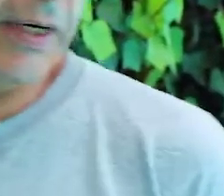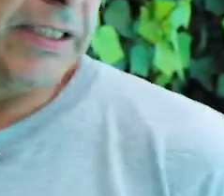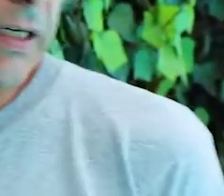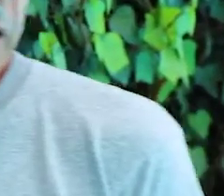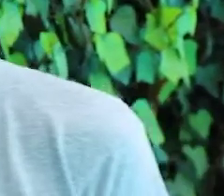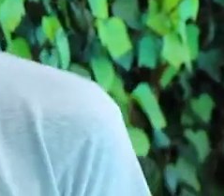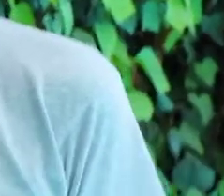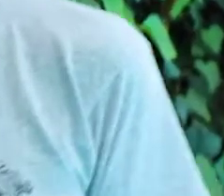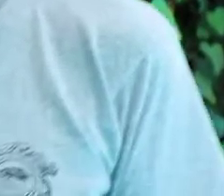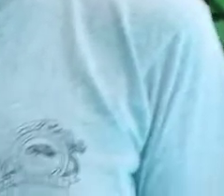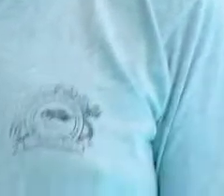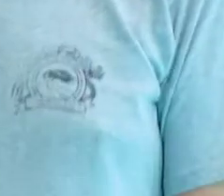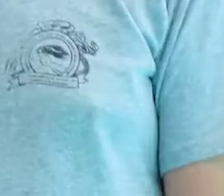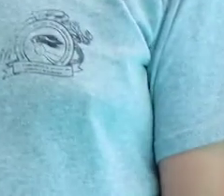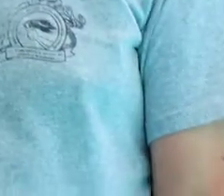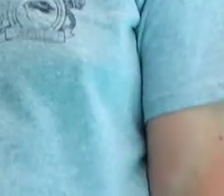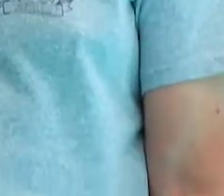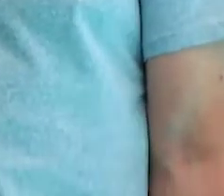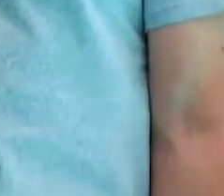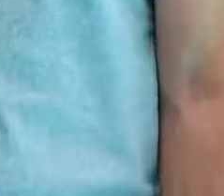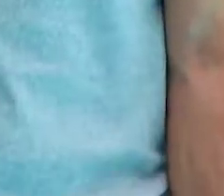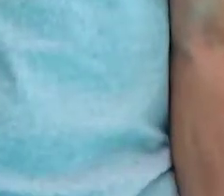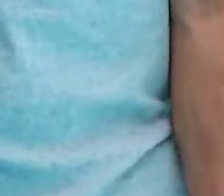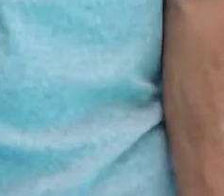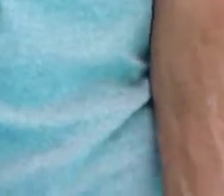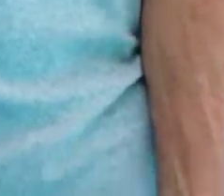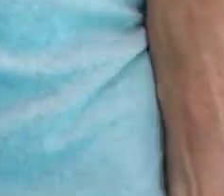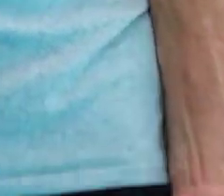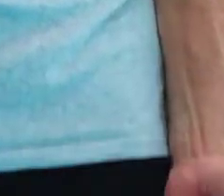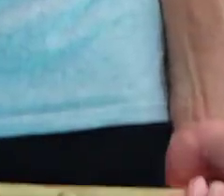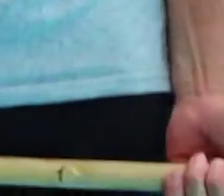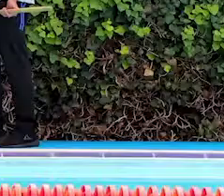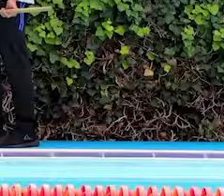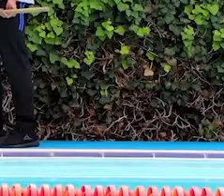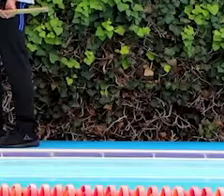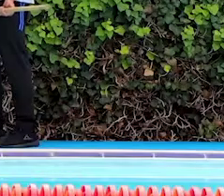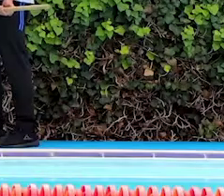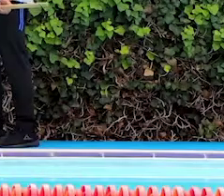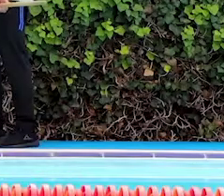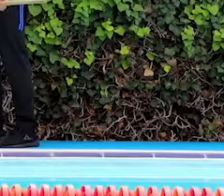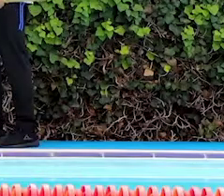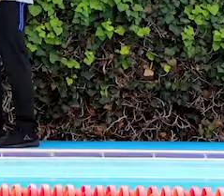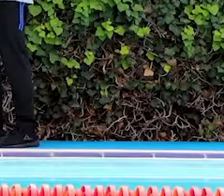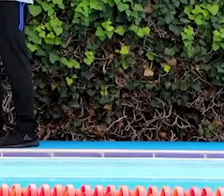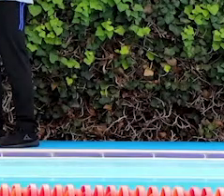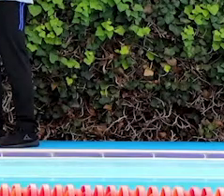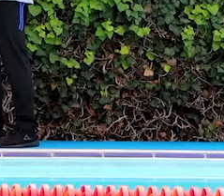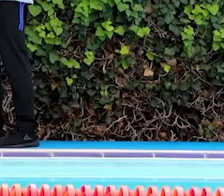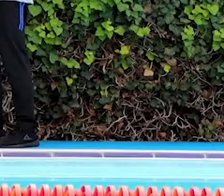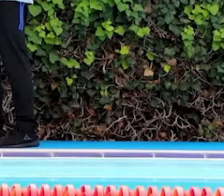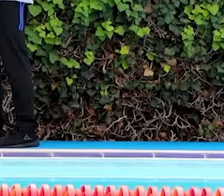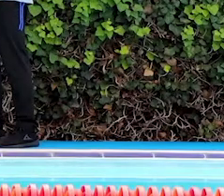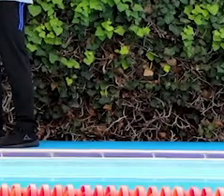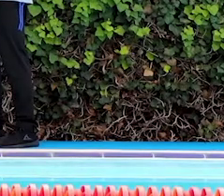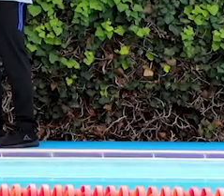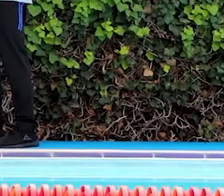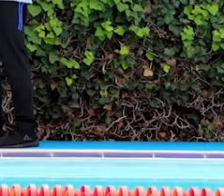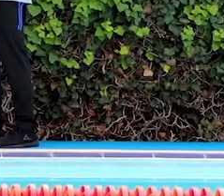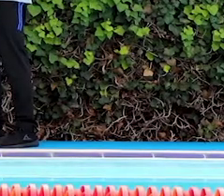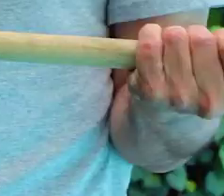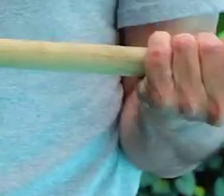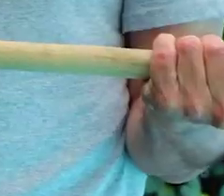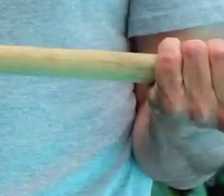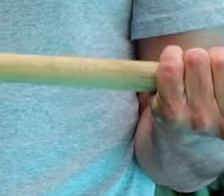nuestro compás a la altura de los hombros. Tomamos nuestro palo. Y vamos a hacer una flexión de brazo a 90